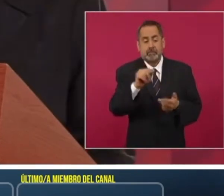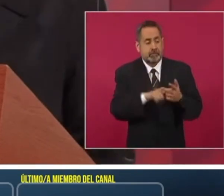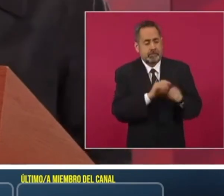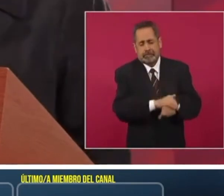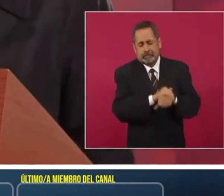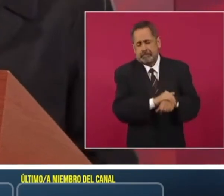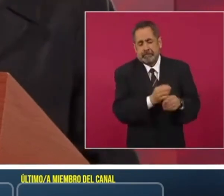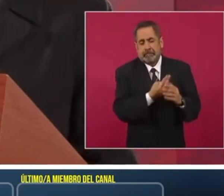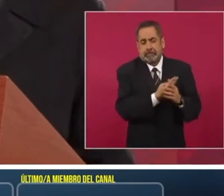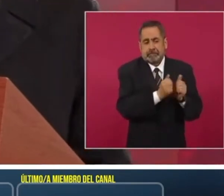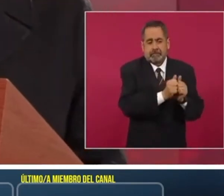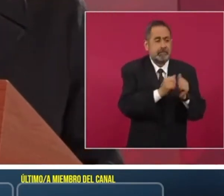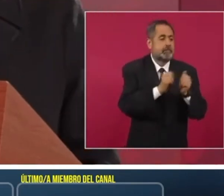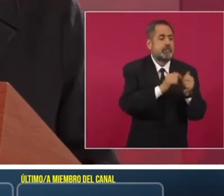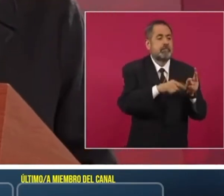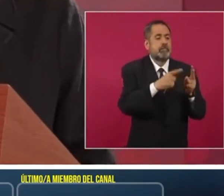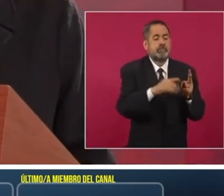desde luego, de Calderón,